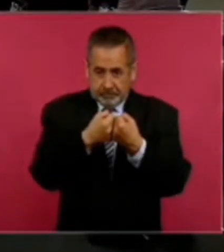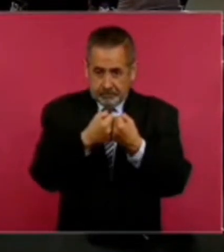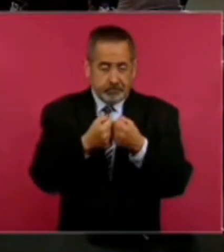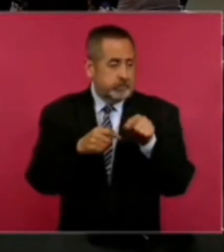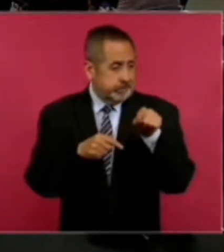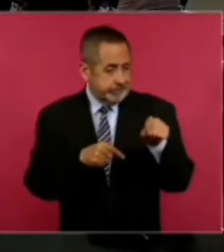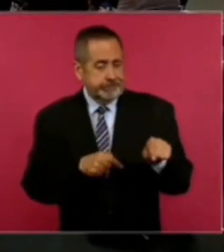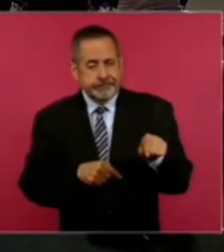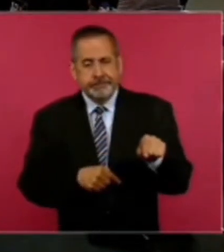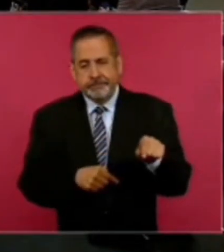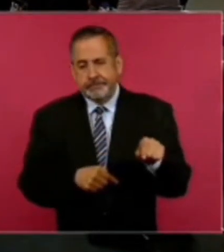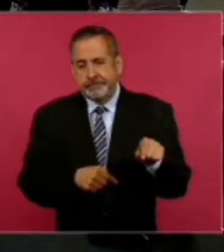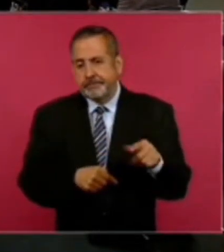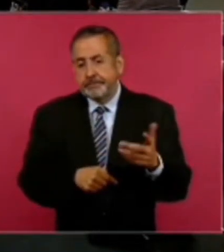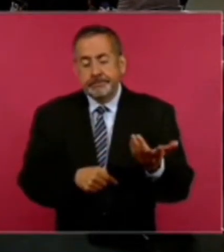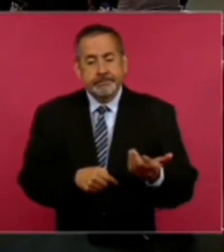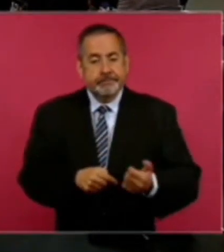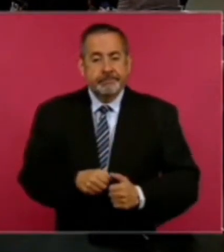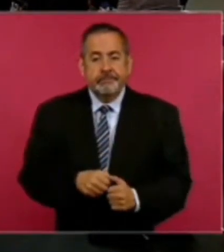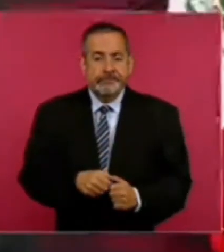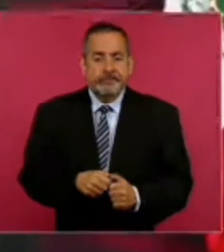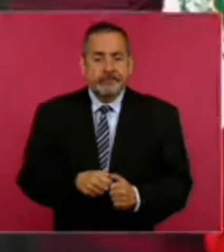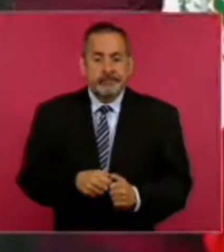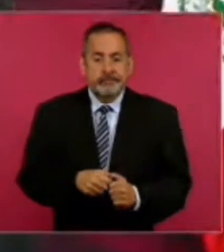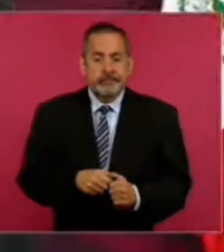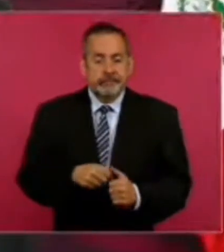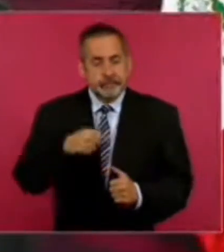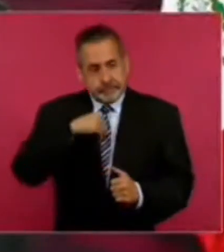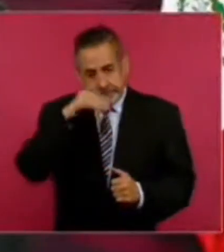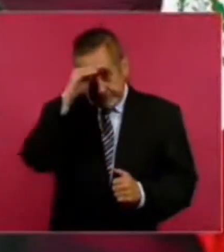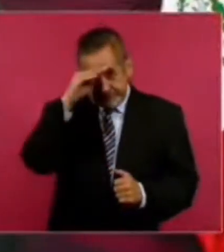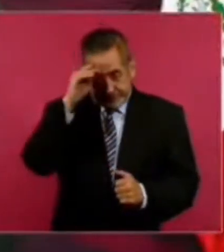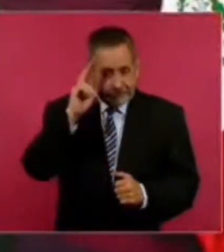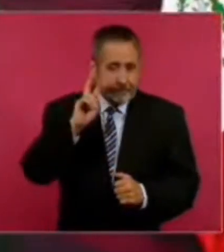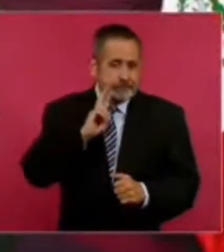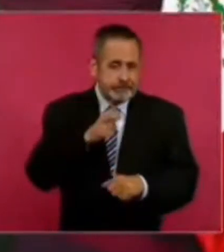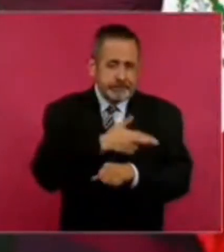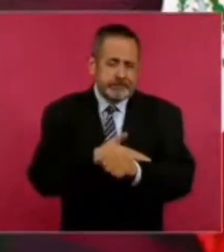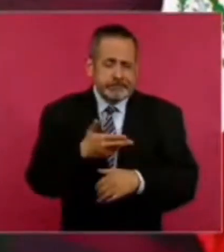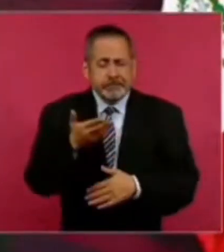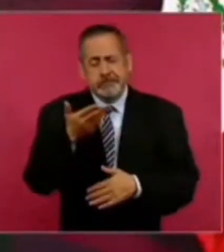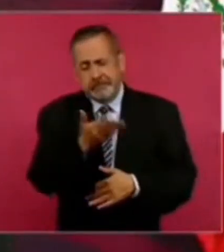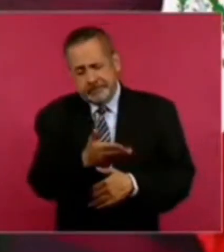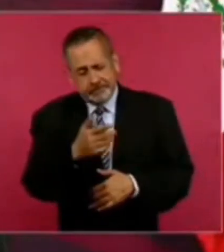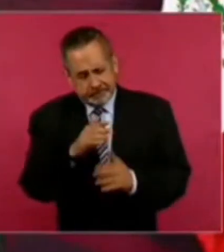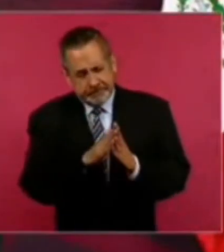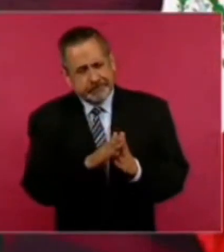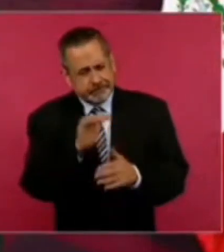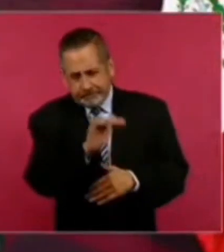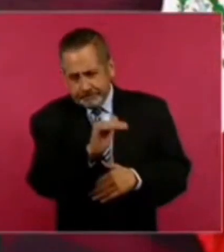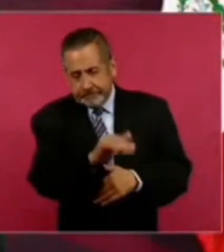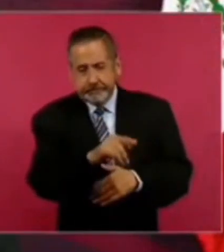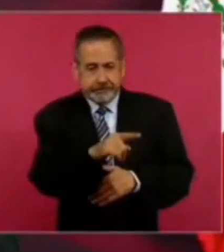se procura o se pide que